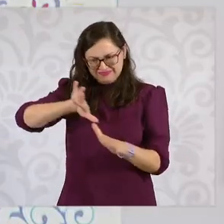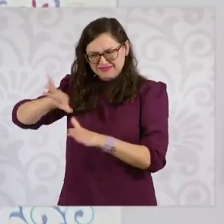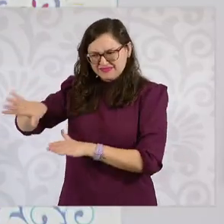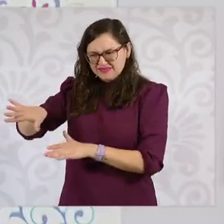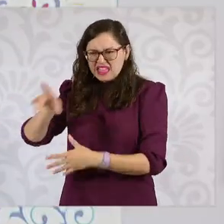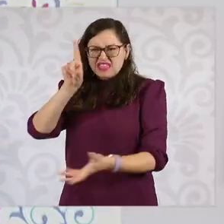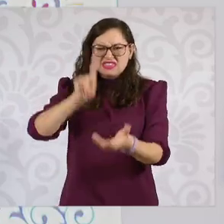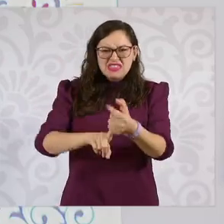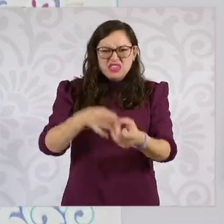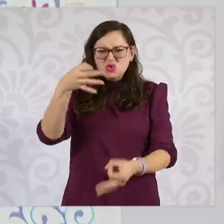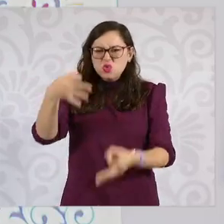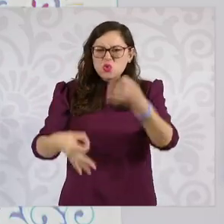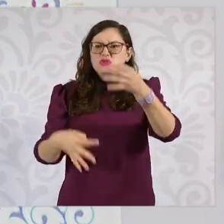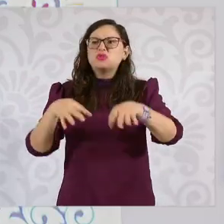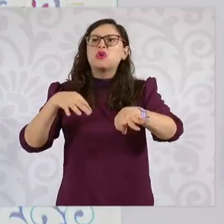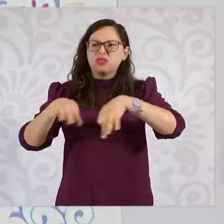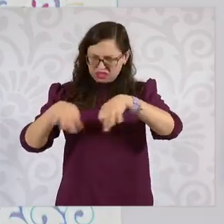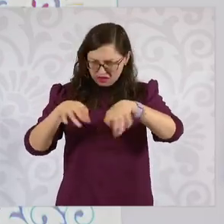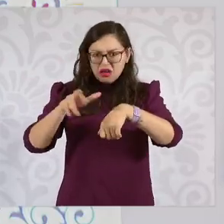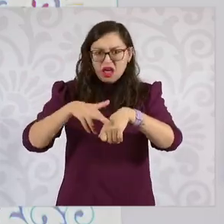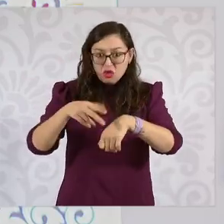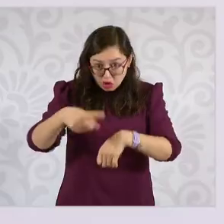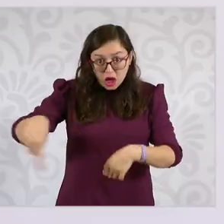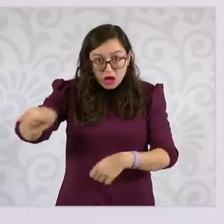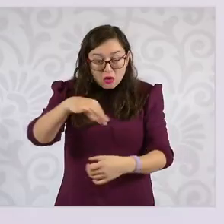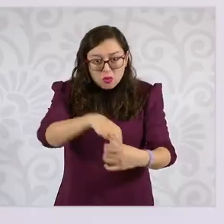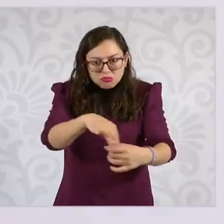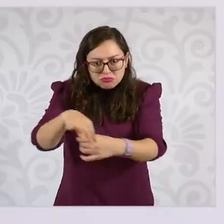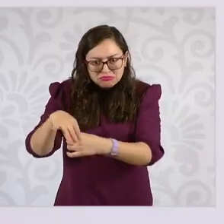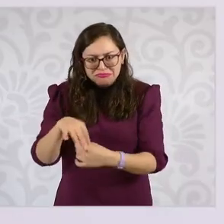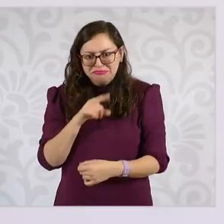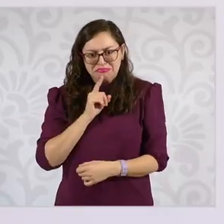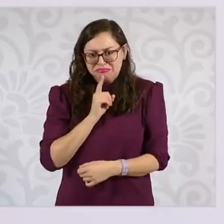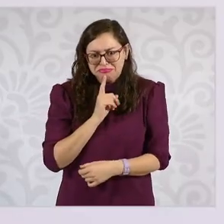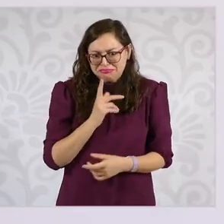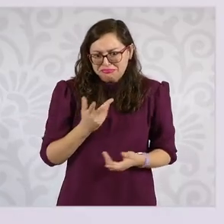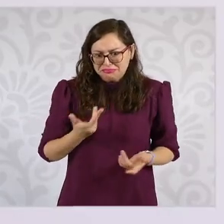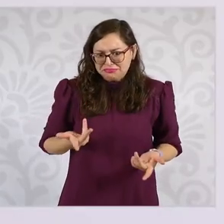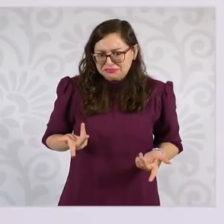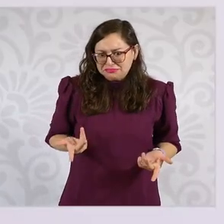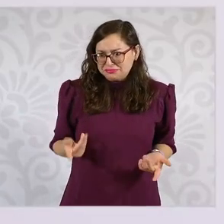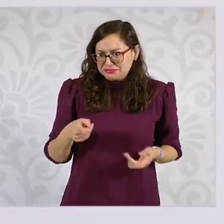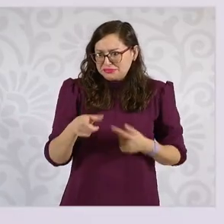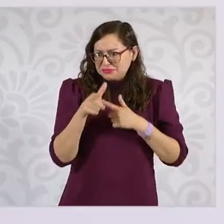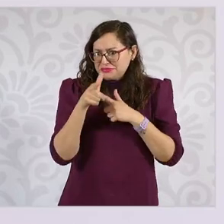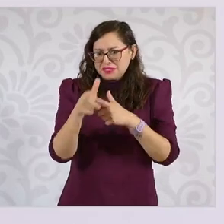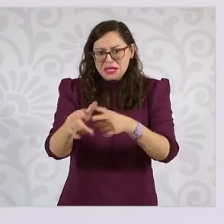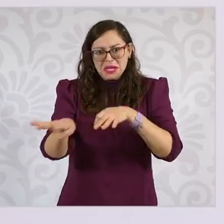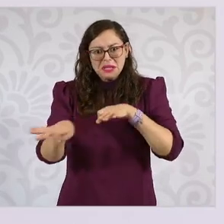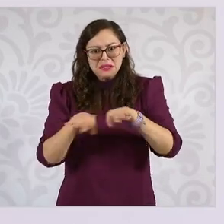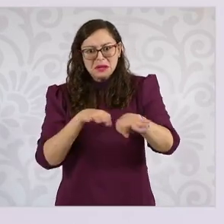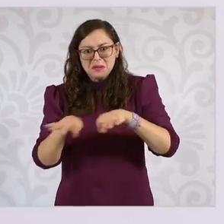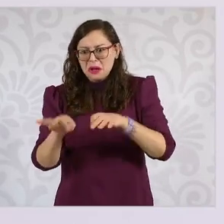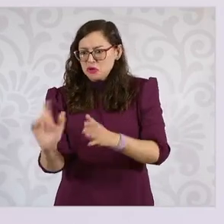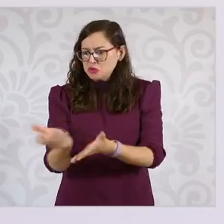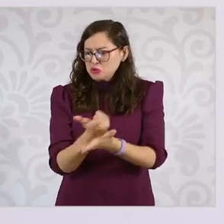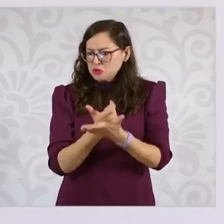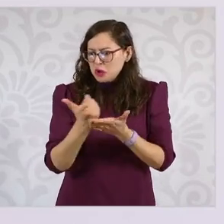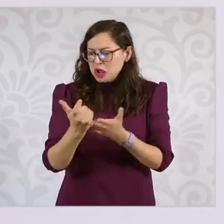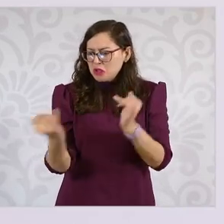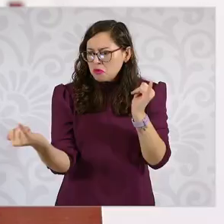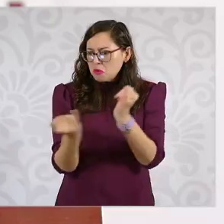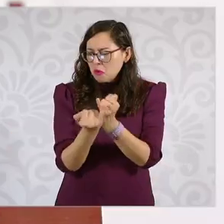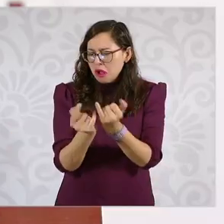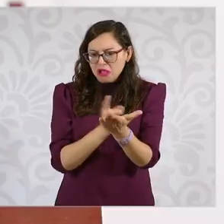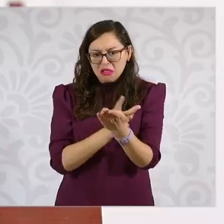ellos se van a quedar trabajando, ellos van a seguir recibiendo sus prestaciones. ¿Cuál es la razón por la que